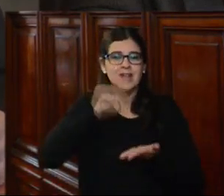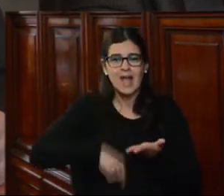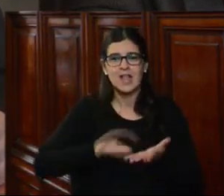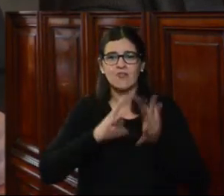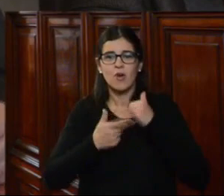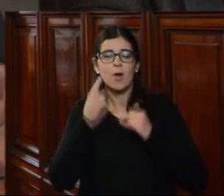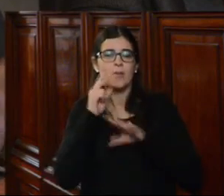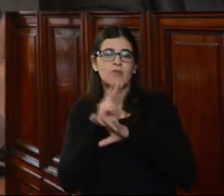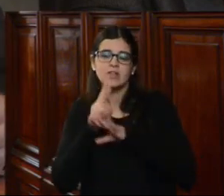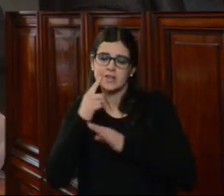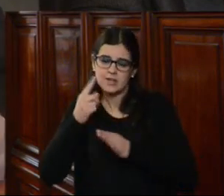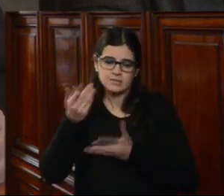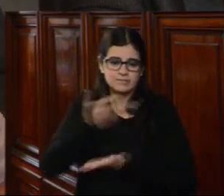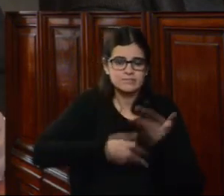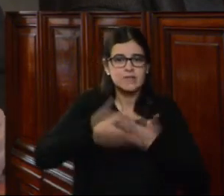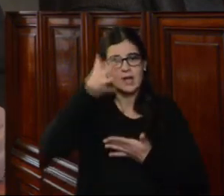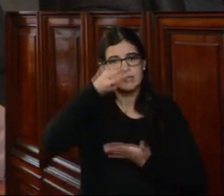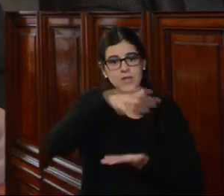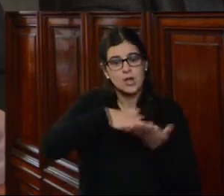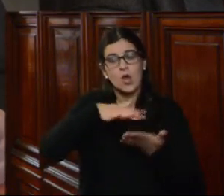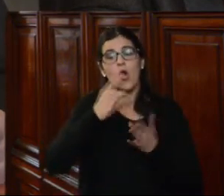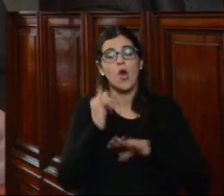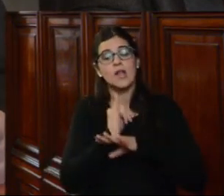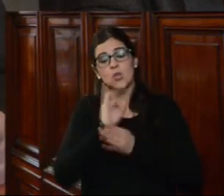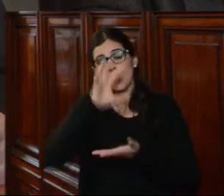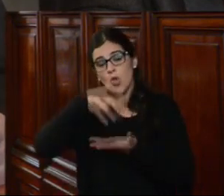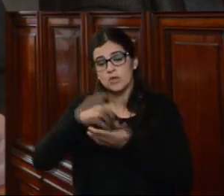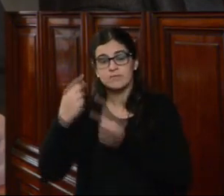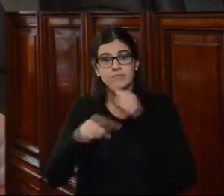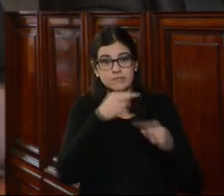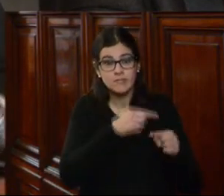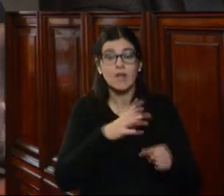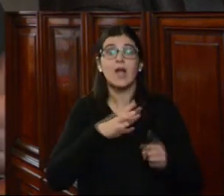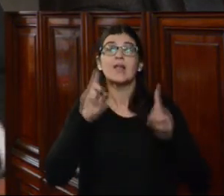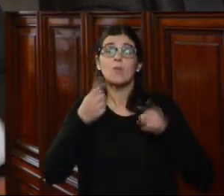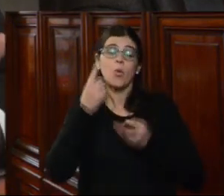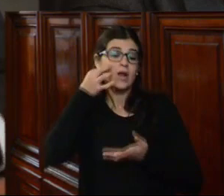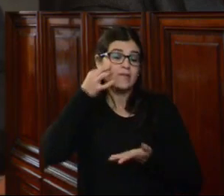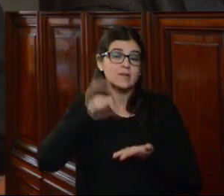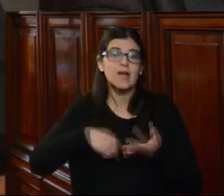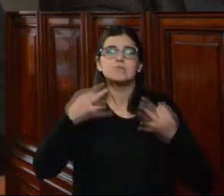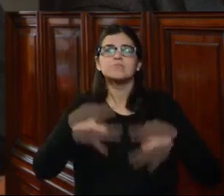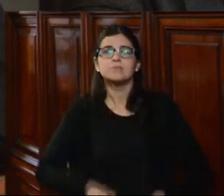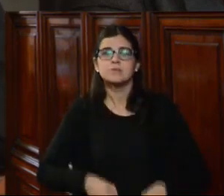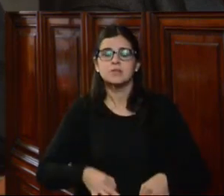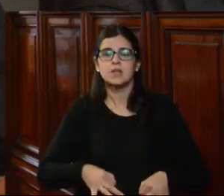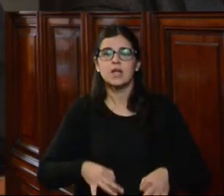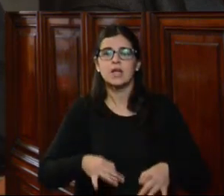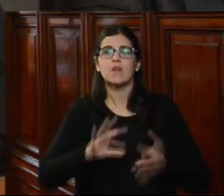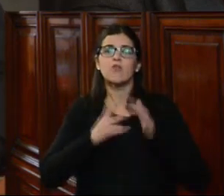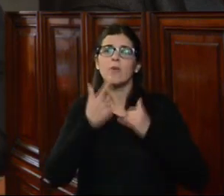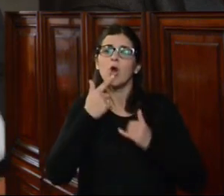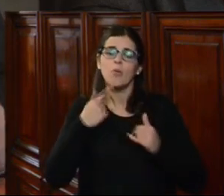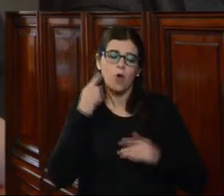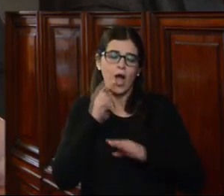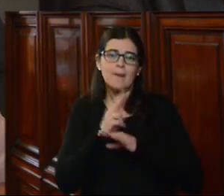la Defensoría del Pueblo o el Instituto del Ombudsman o denominaciones genéricas. Y una garantía específica, como la